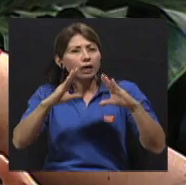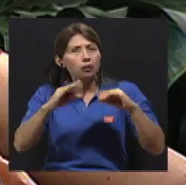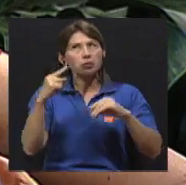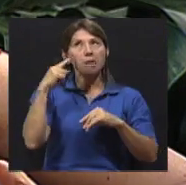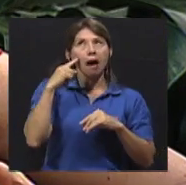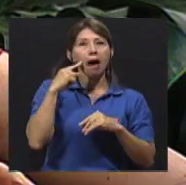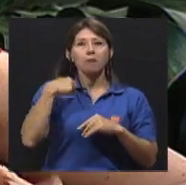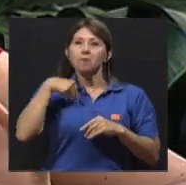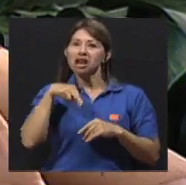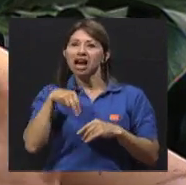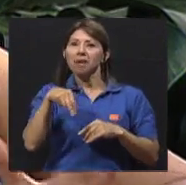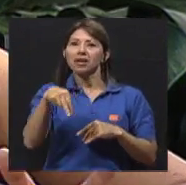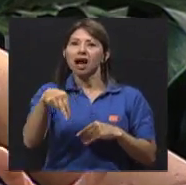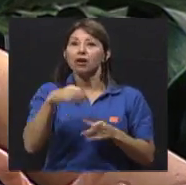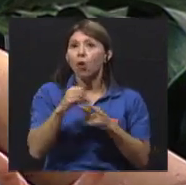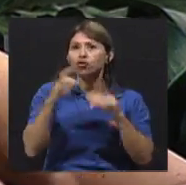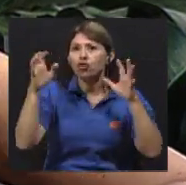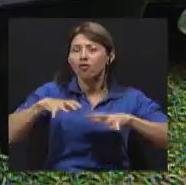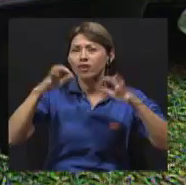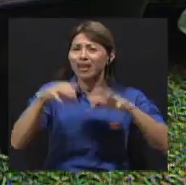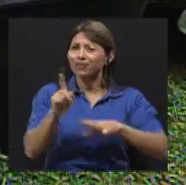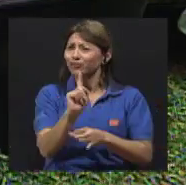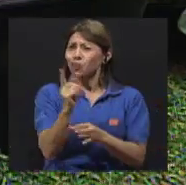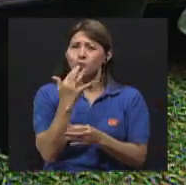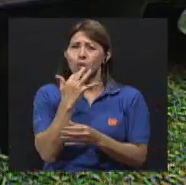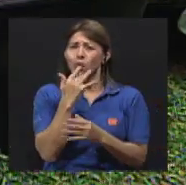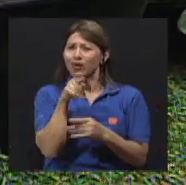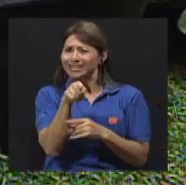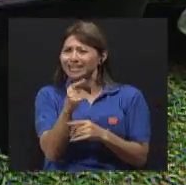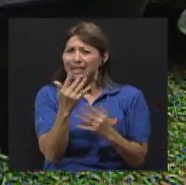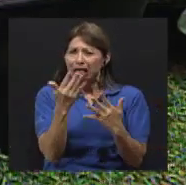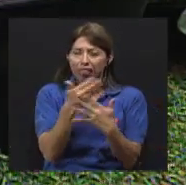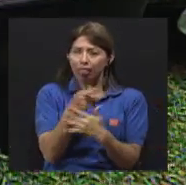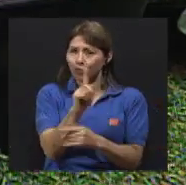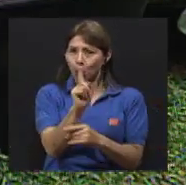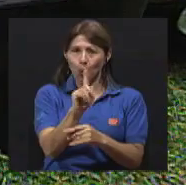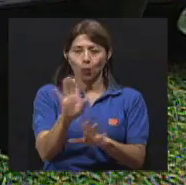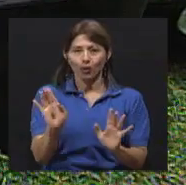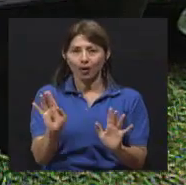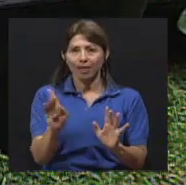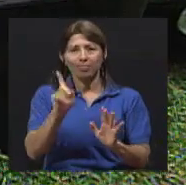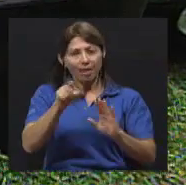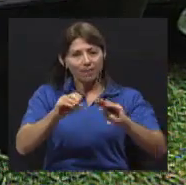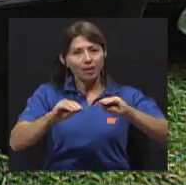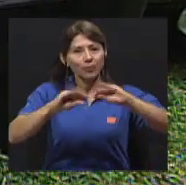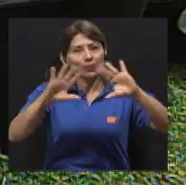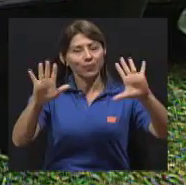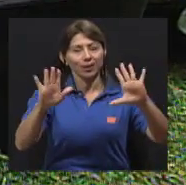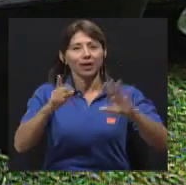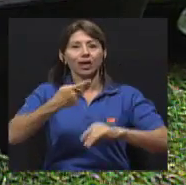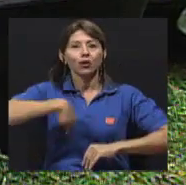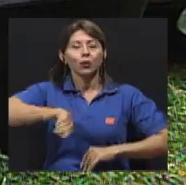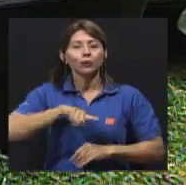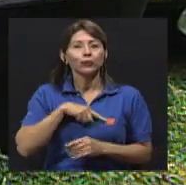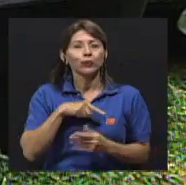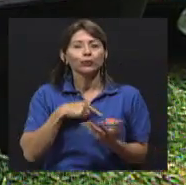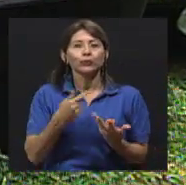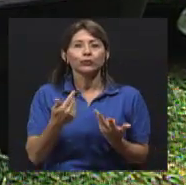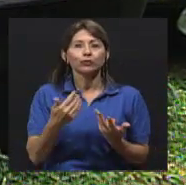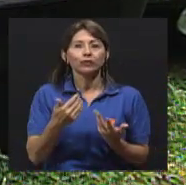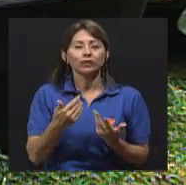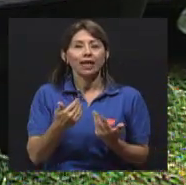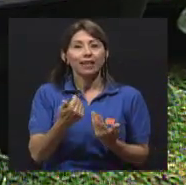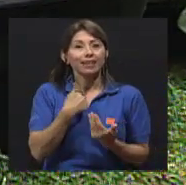tarde-noche y ojalá lloviendo, ¿verdad? Evitar ese tipo de colores. Nosotros, bueno, tenemos algunos elementos